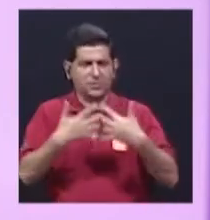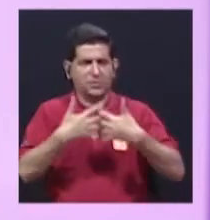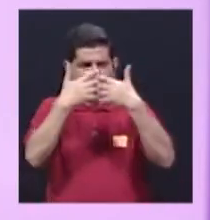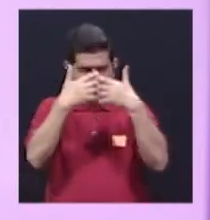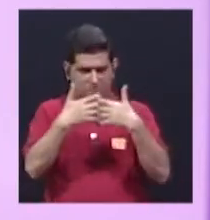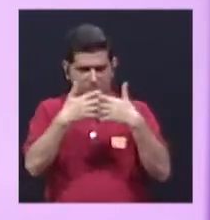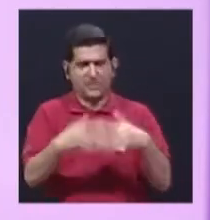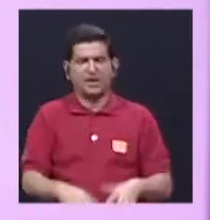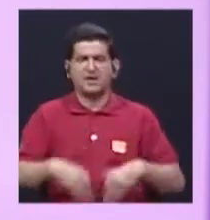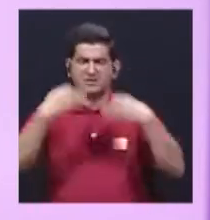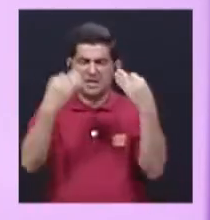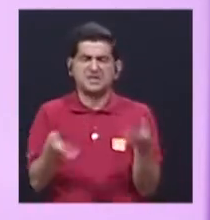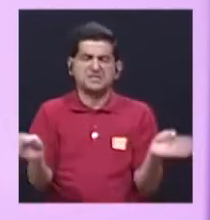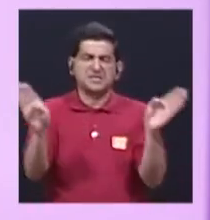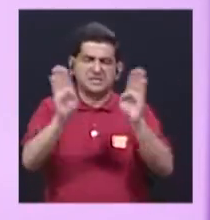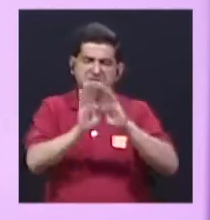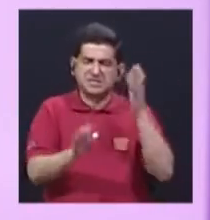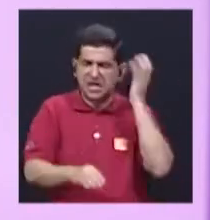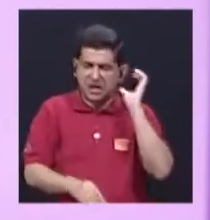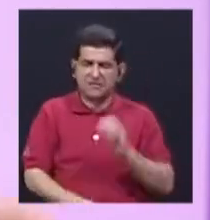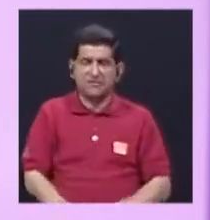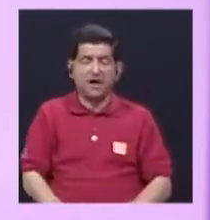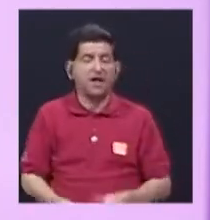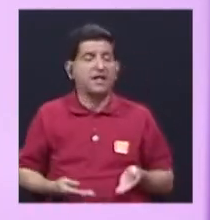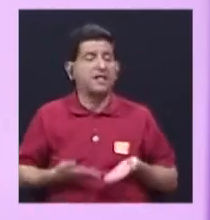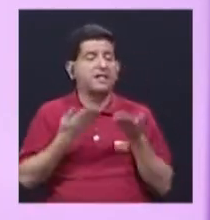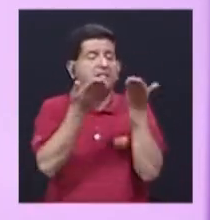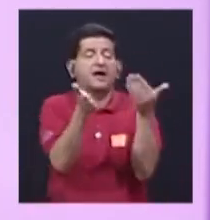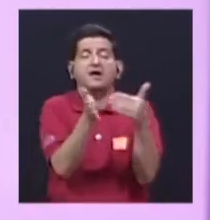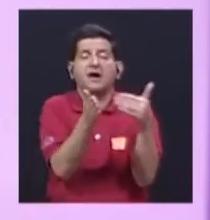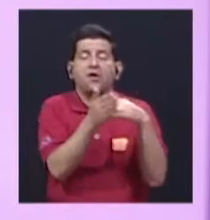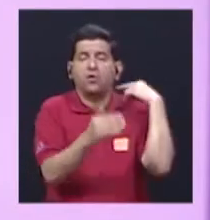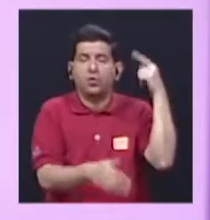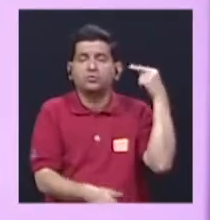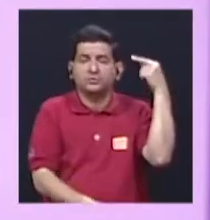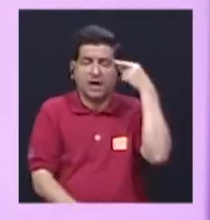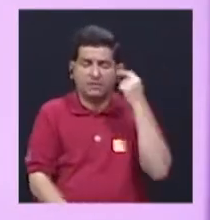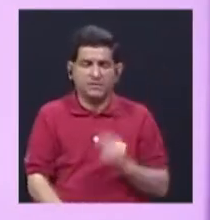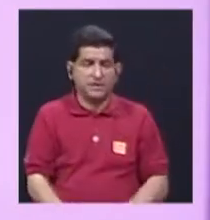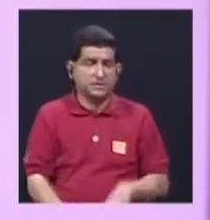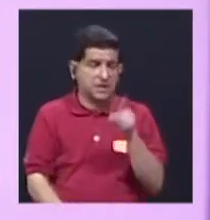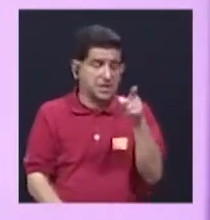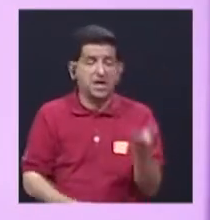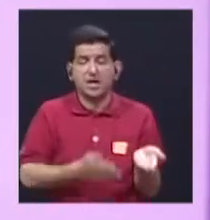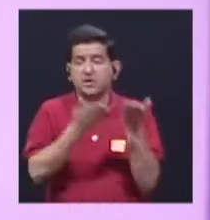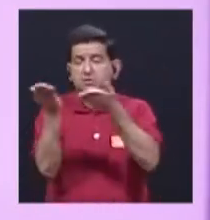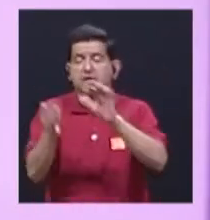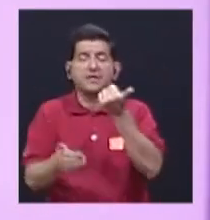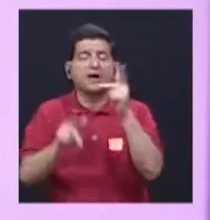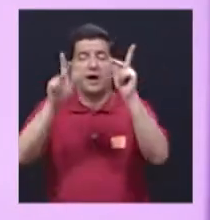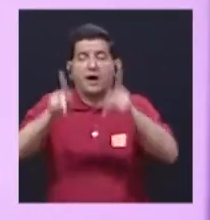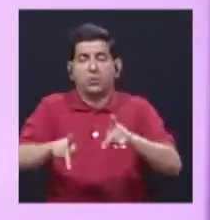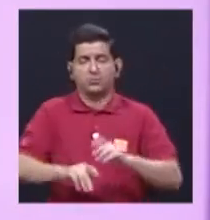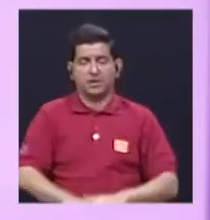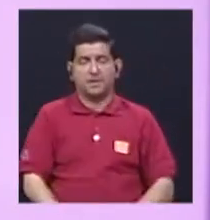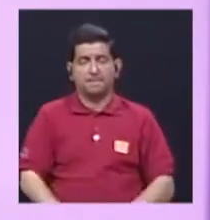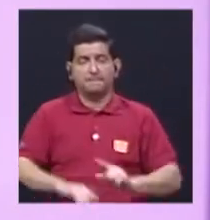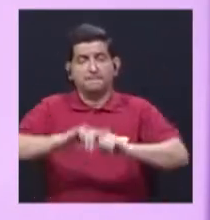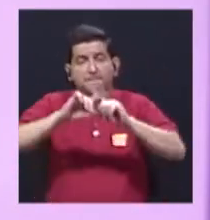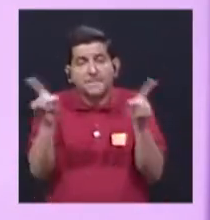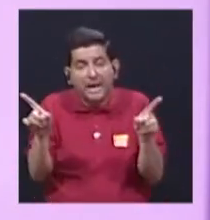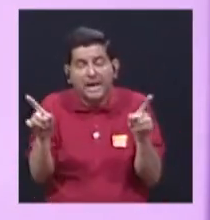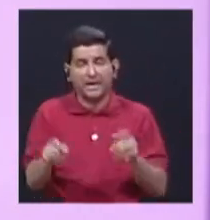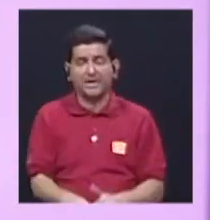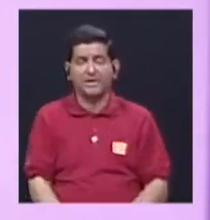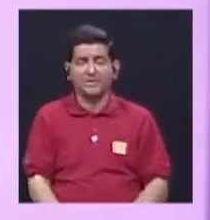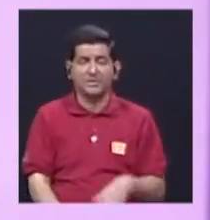decide que va a cerrar una emisora, debería devolverle al Estado esa concesión para que el Estado se la otorgue a otra persona. Lo que pasa es que se han